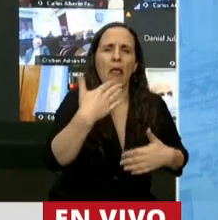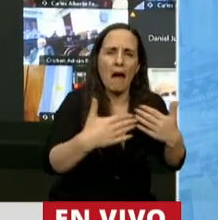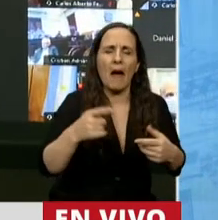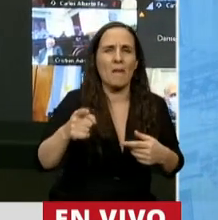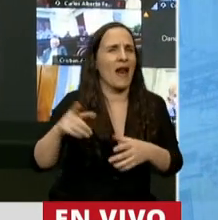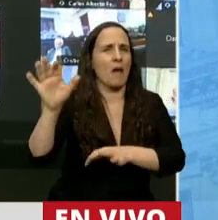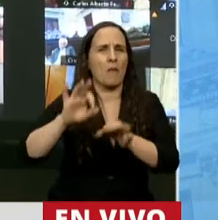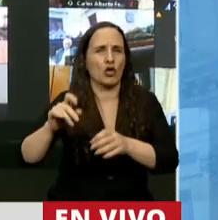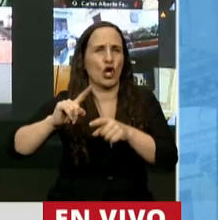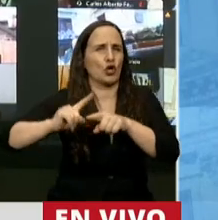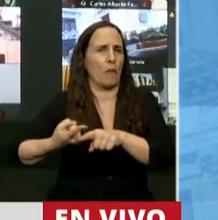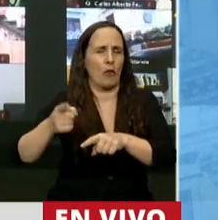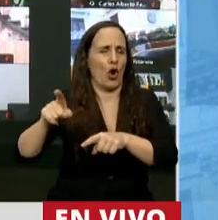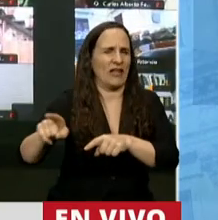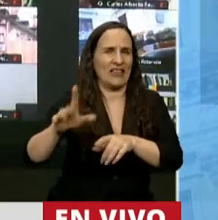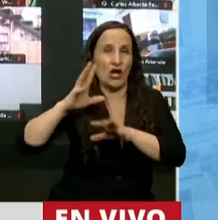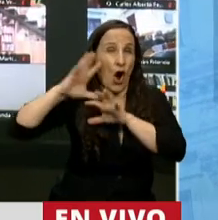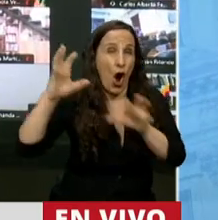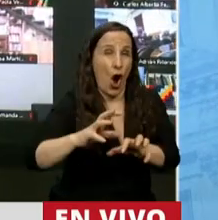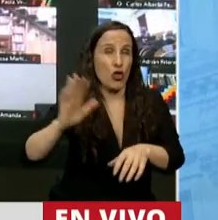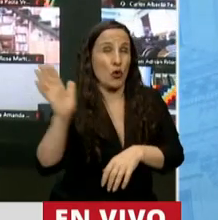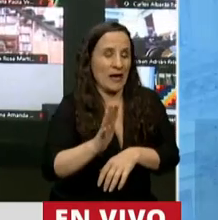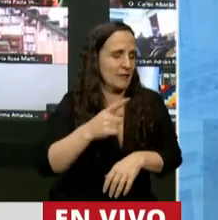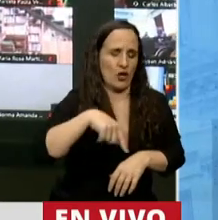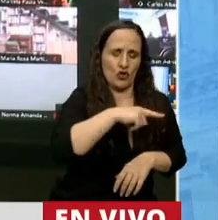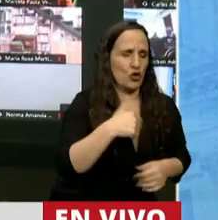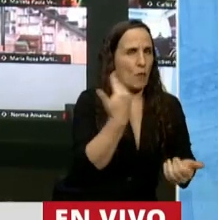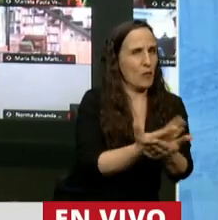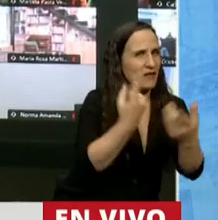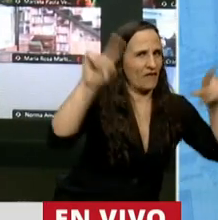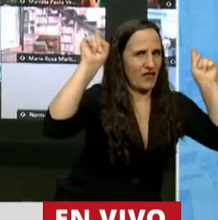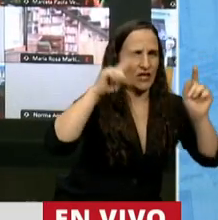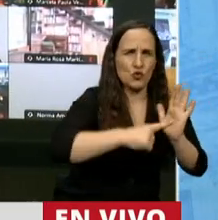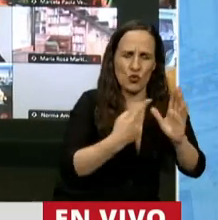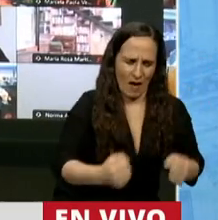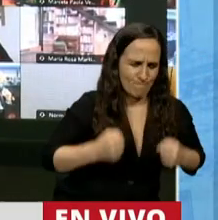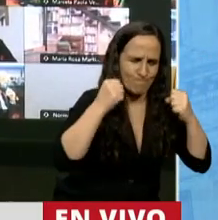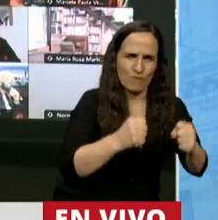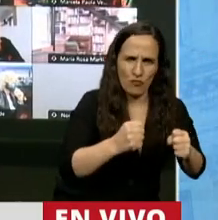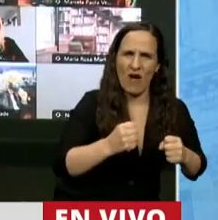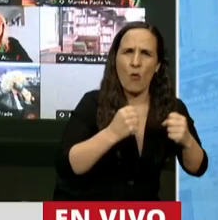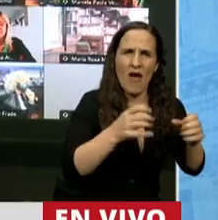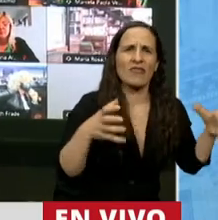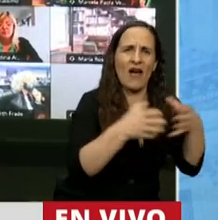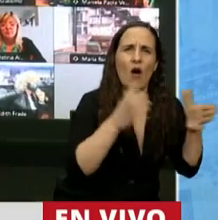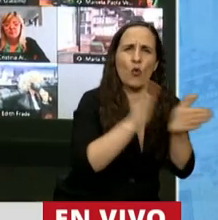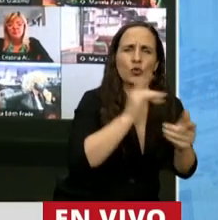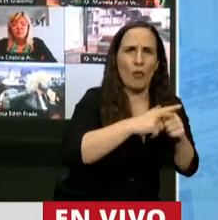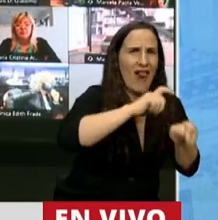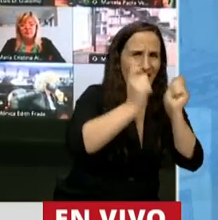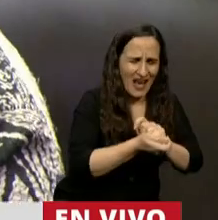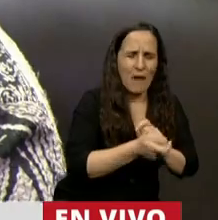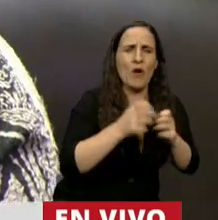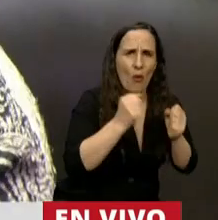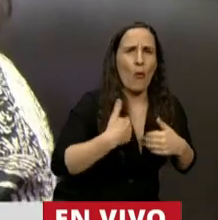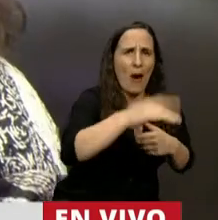este proyecto político de odio y de venganza. La ciudad de Buenos Aires va a resistir, juntos por el cambio vamos a resistir y nos